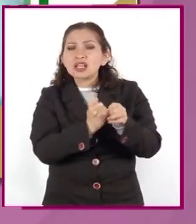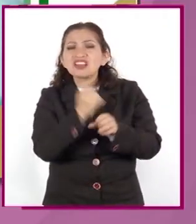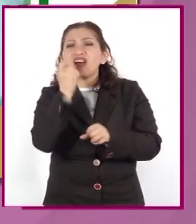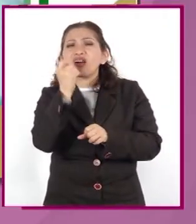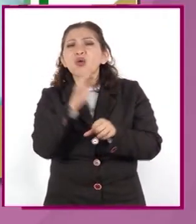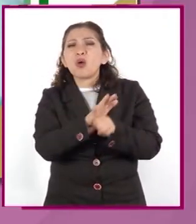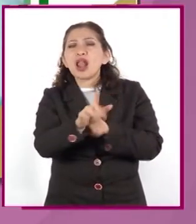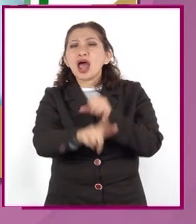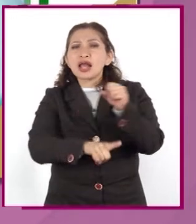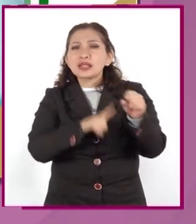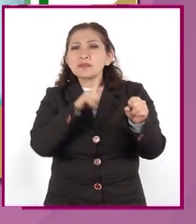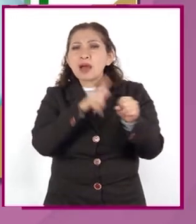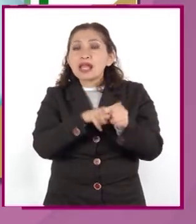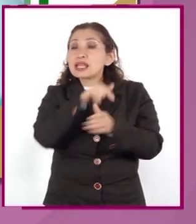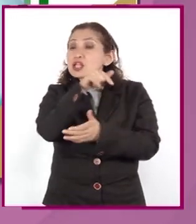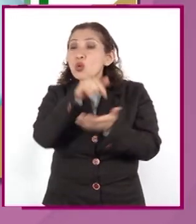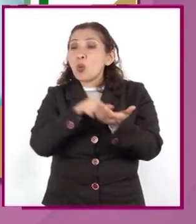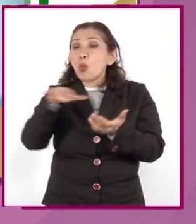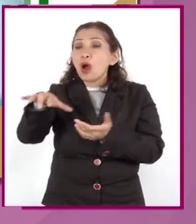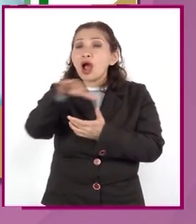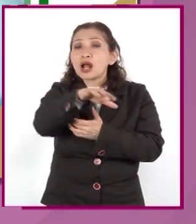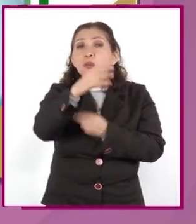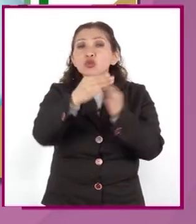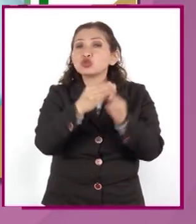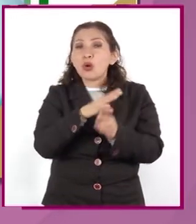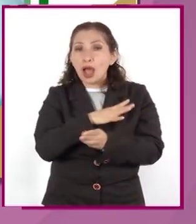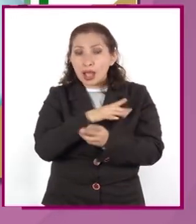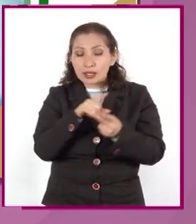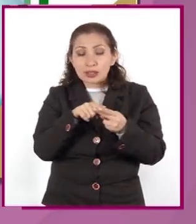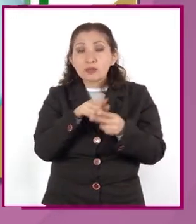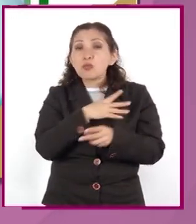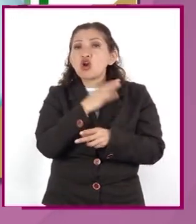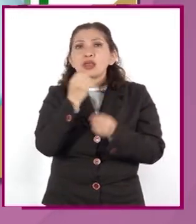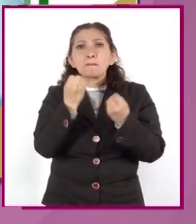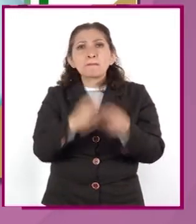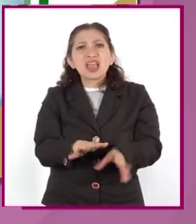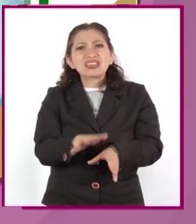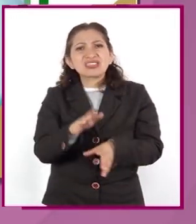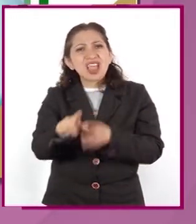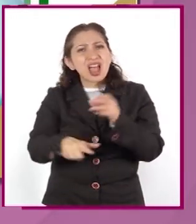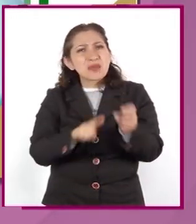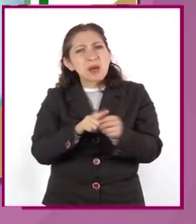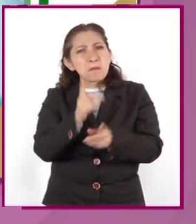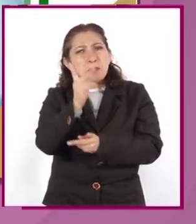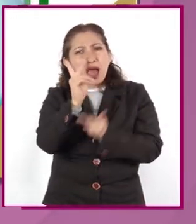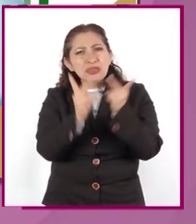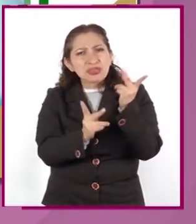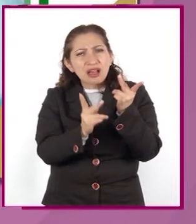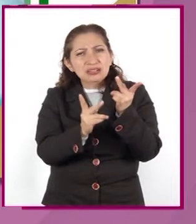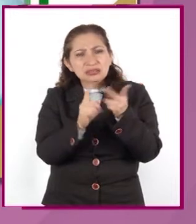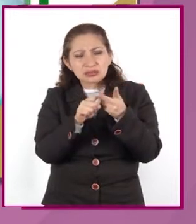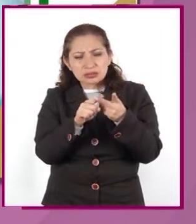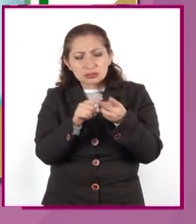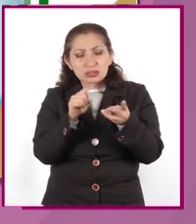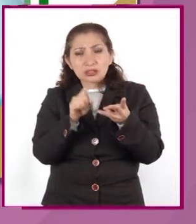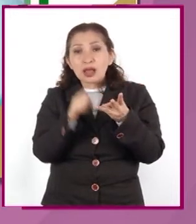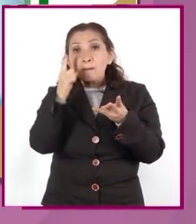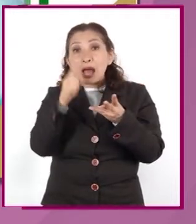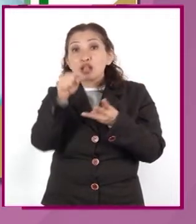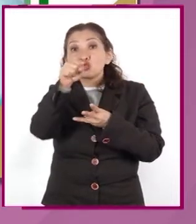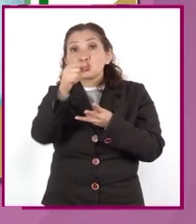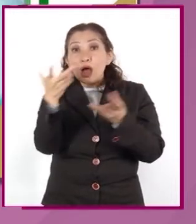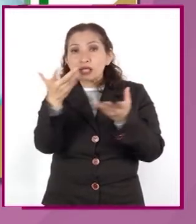las especies y ecosistemas de nuestro planeta, las causas de la pérdida de la biodiversidad alternativas para